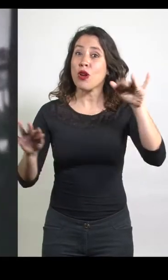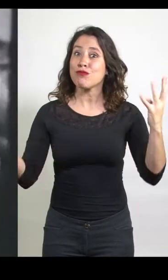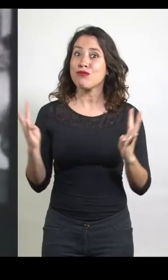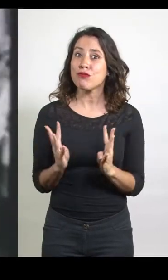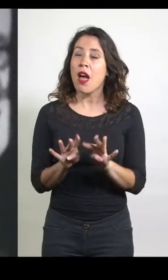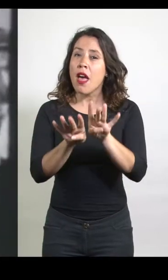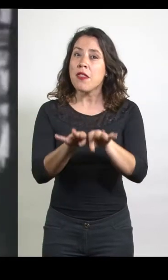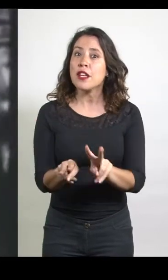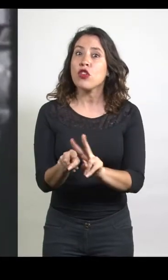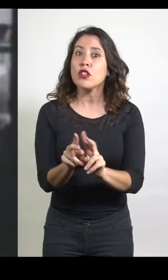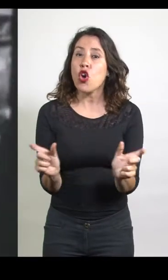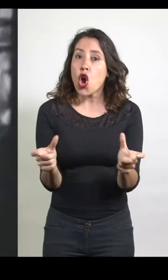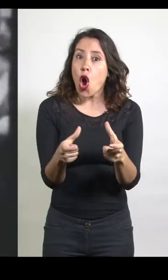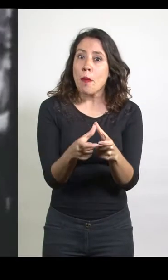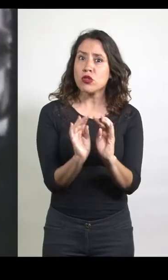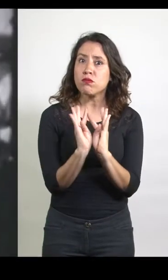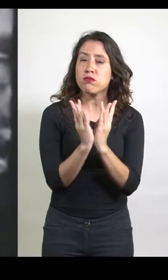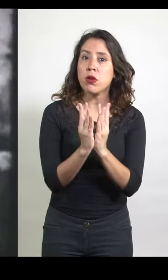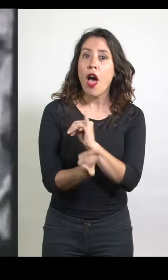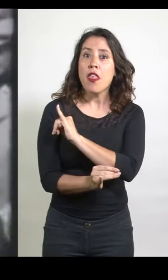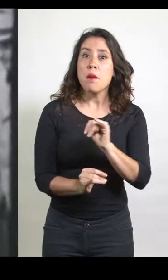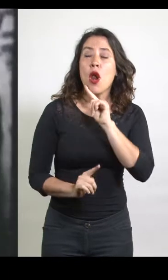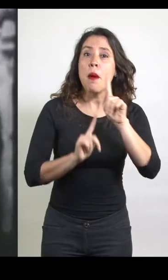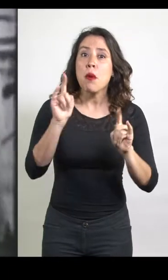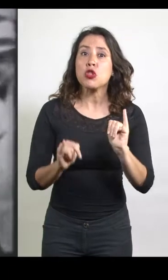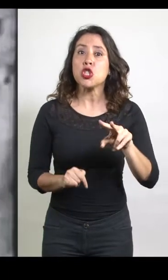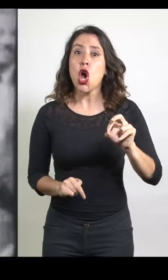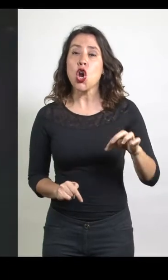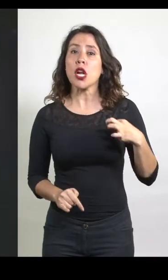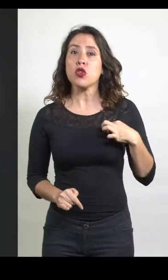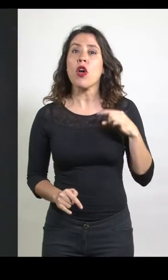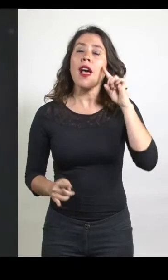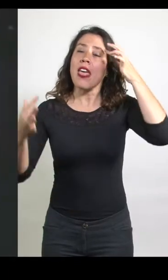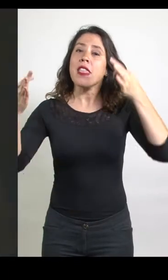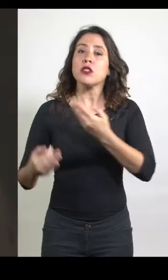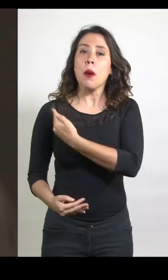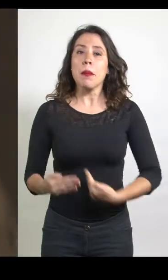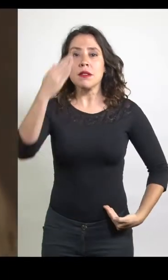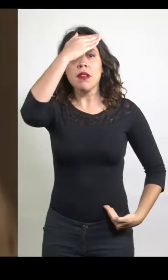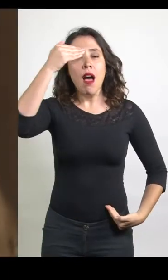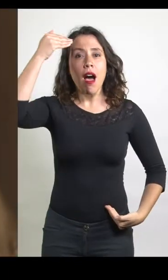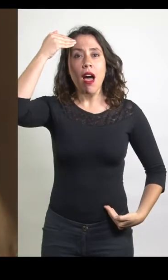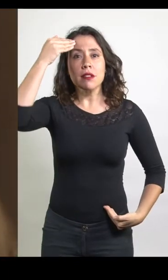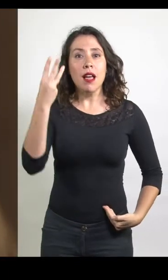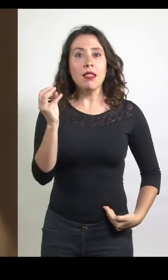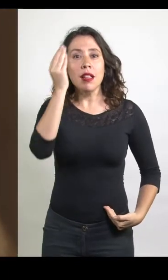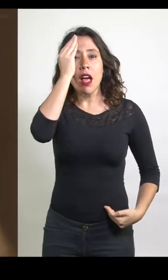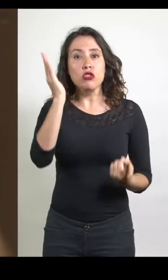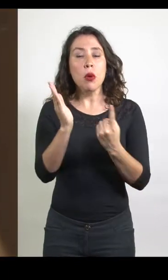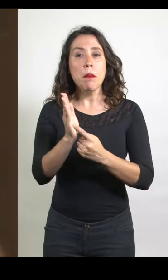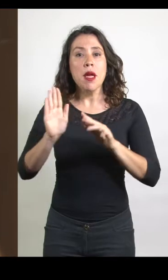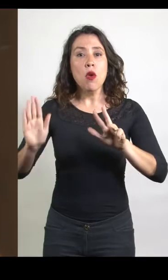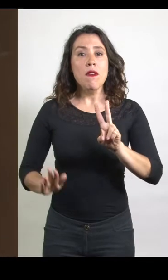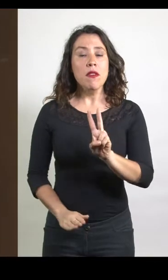El texto fue redactado por una comisión y sometido a un plebiscito por decisión del entonces presidente Arturo Alessandri Palma, el 30 de agosto